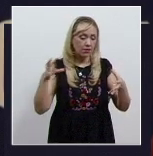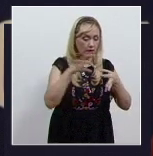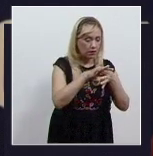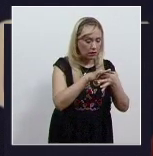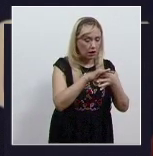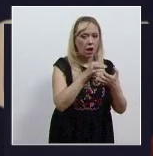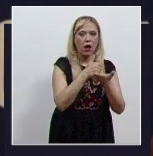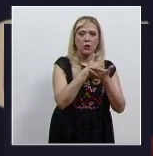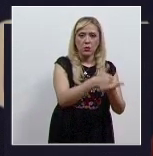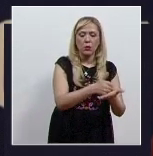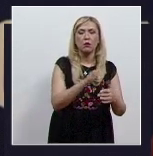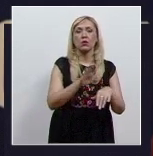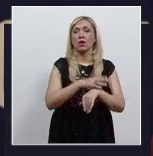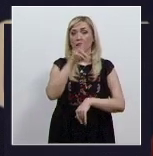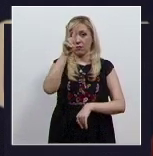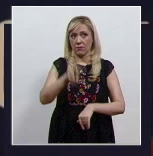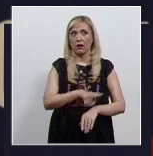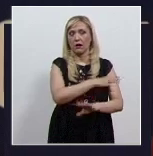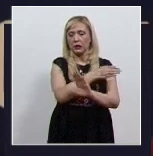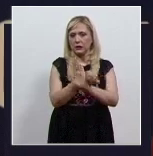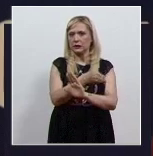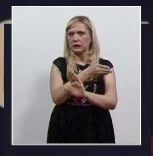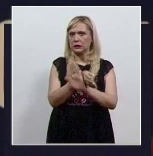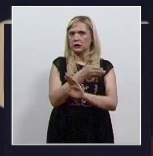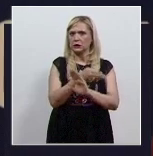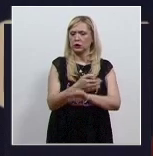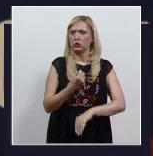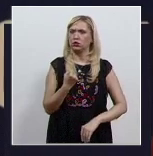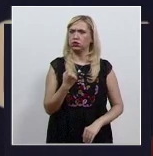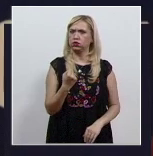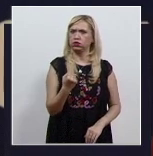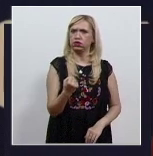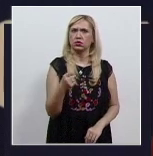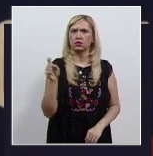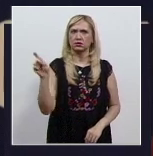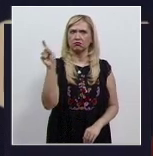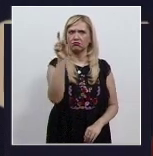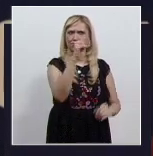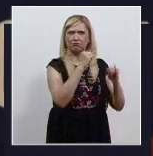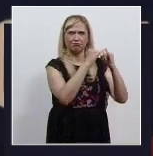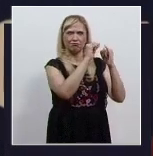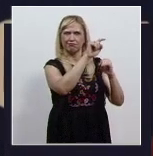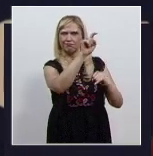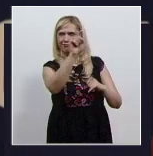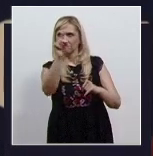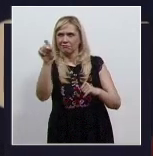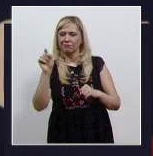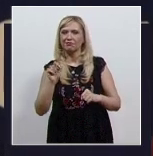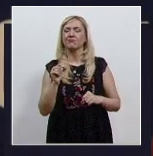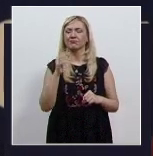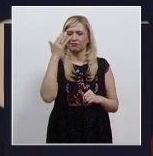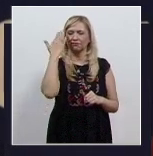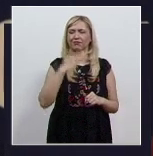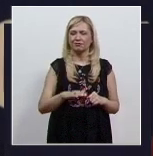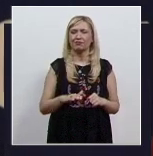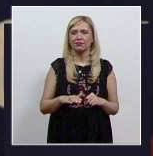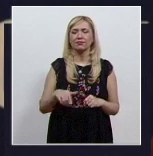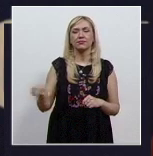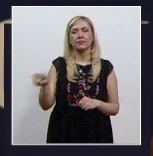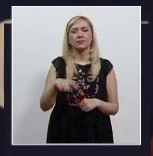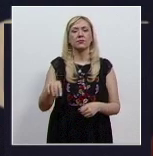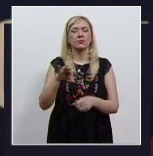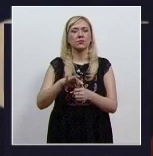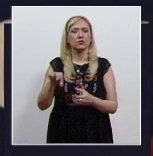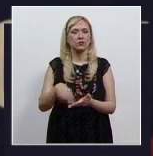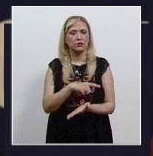presiones que están recibiendo de parte de muchísimas instancias los órganos electorales,